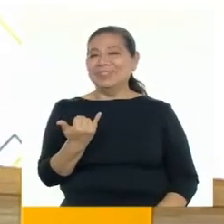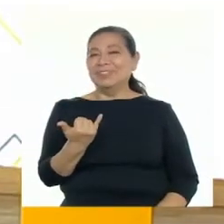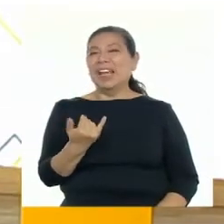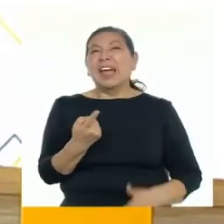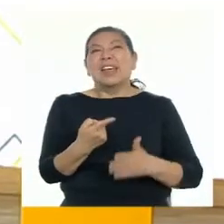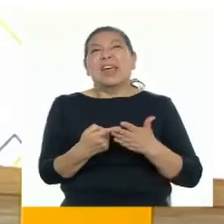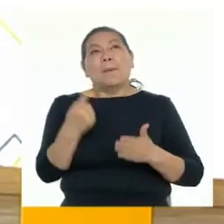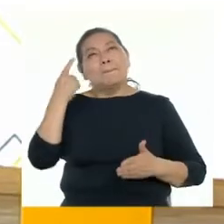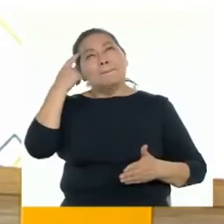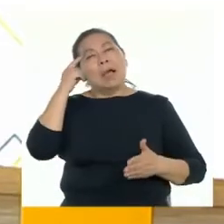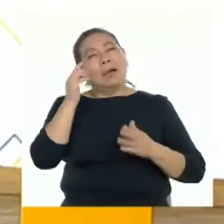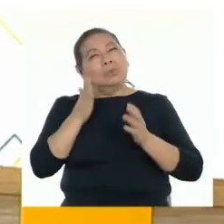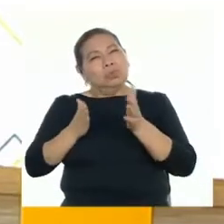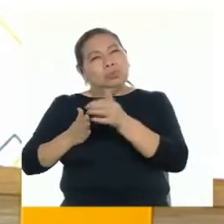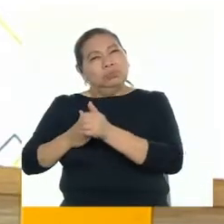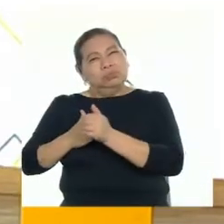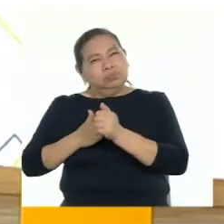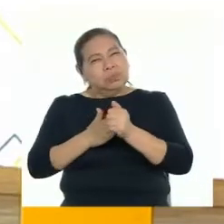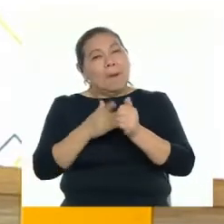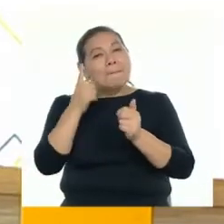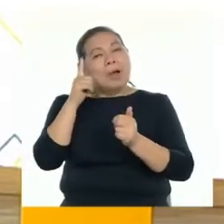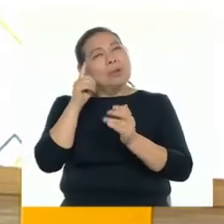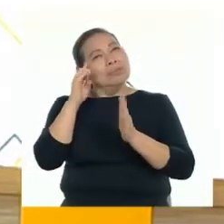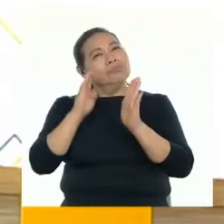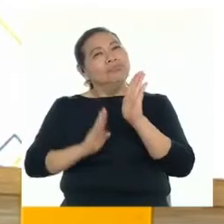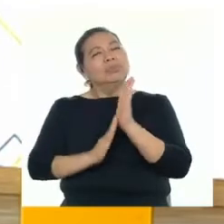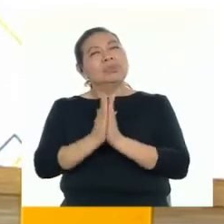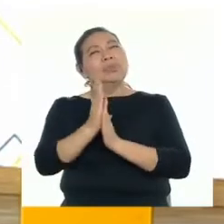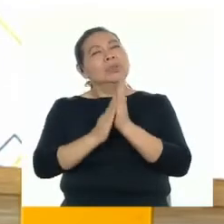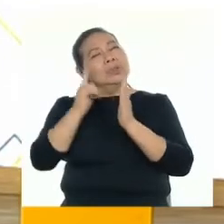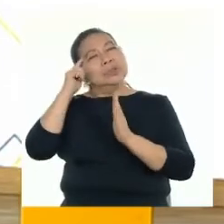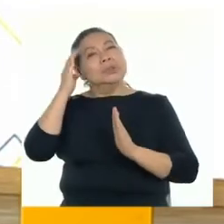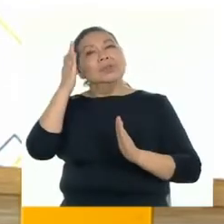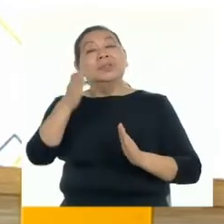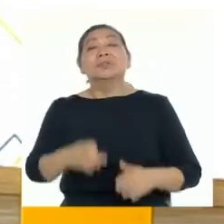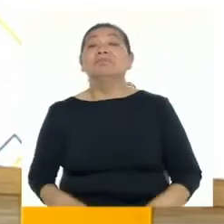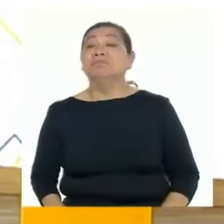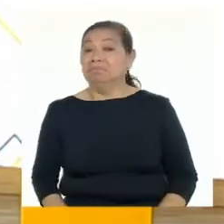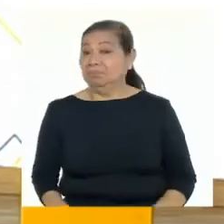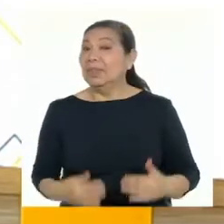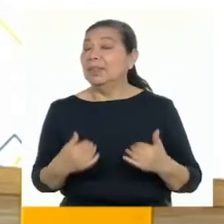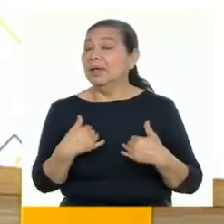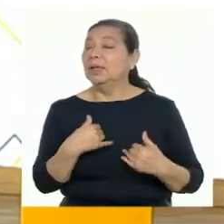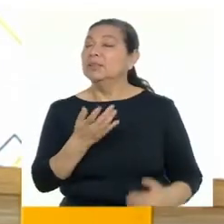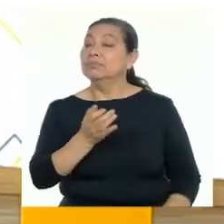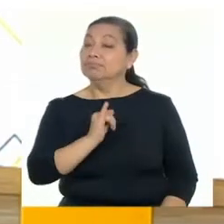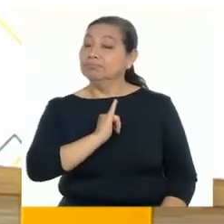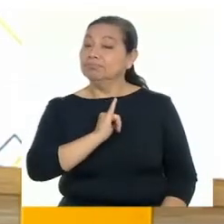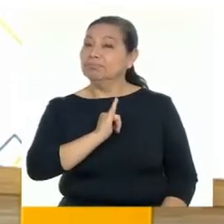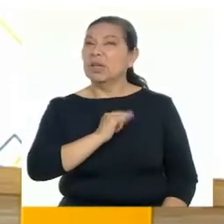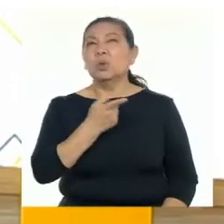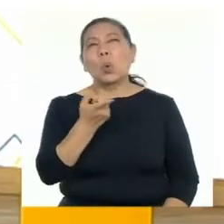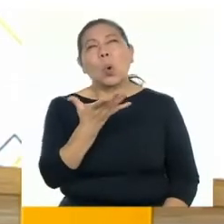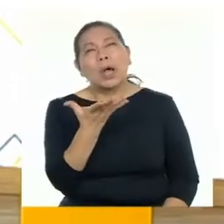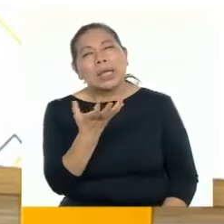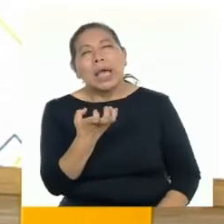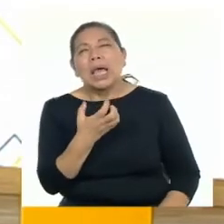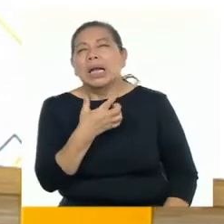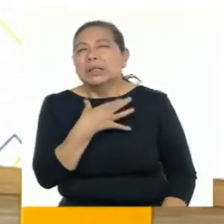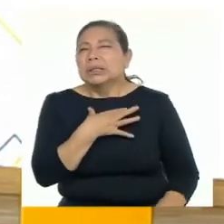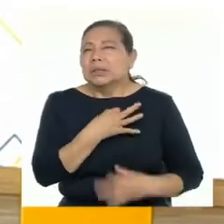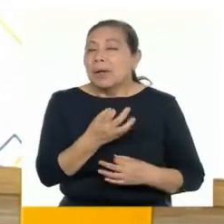es lo que nos servirá como guía y motivación para alcanzar lo que queremos. Debemos identificar nuestros intereses,